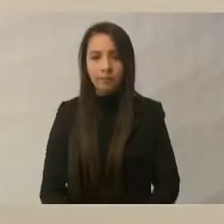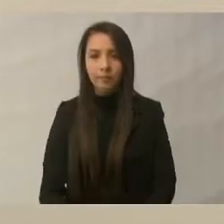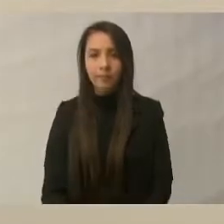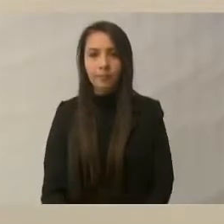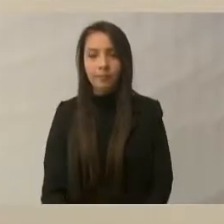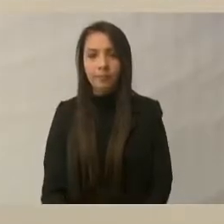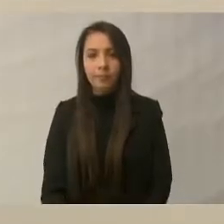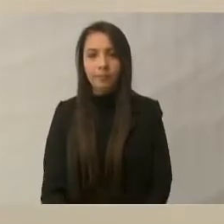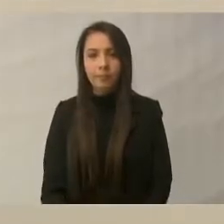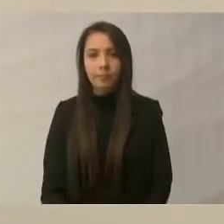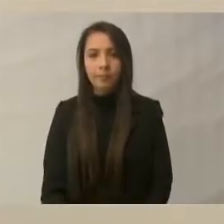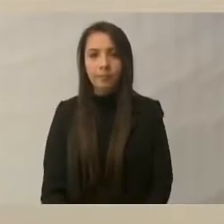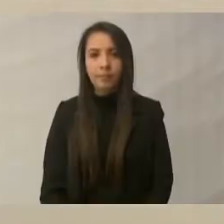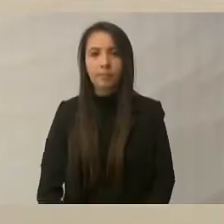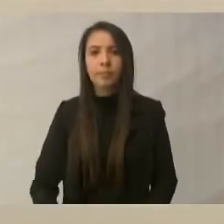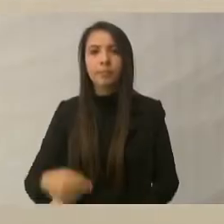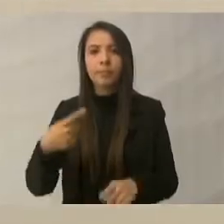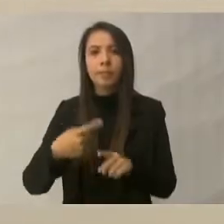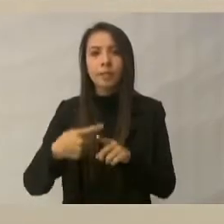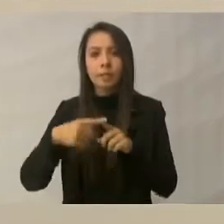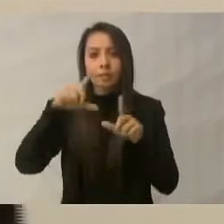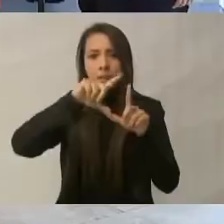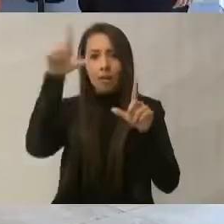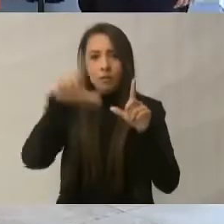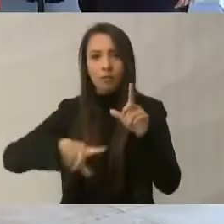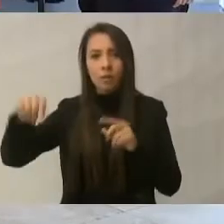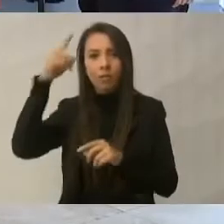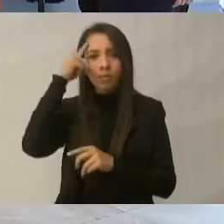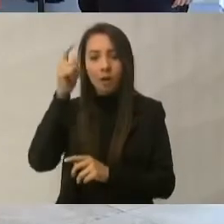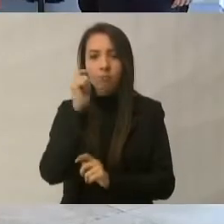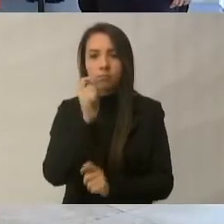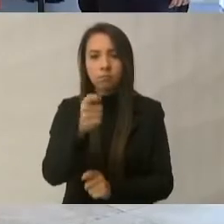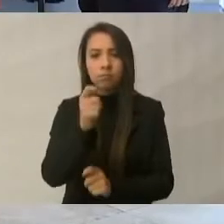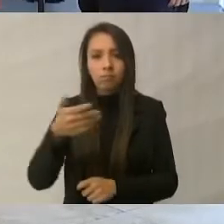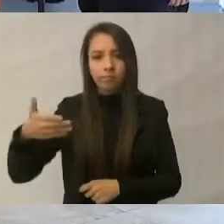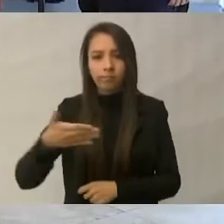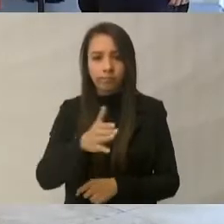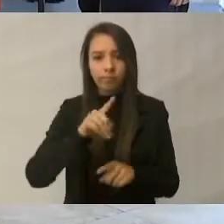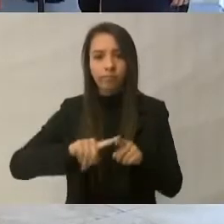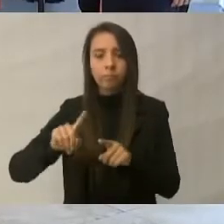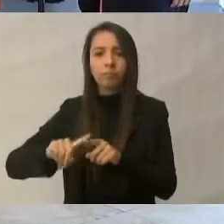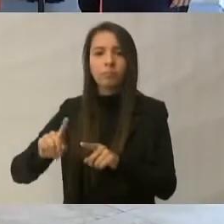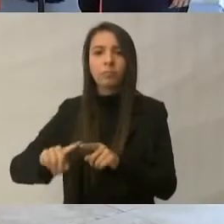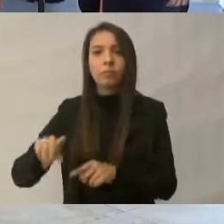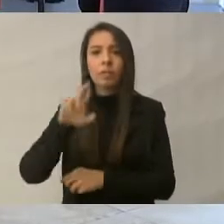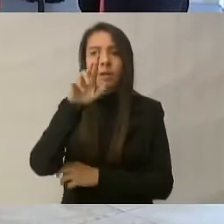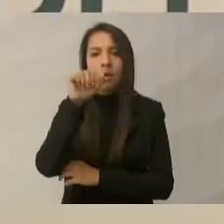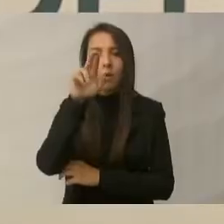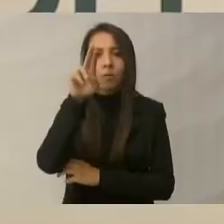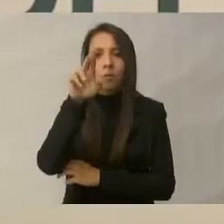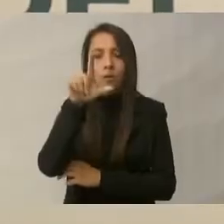El comisionado nacional de Acuacultura y Pesca, Raúl de Jesús Elénez Angulo.